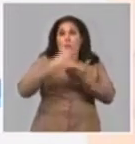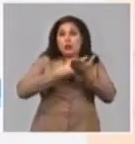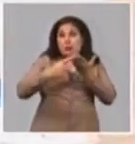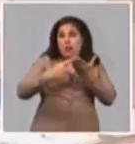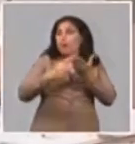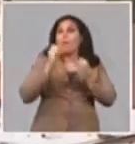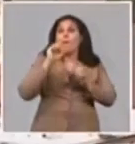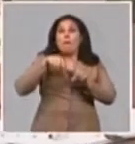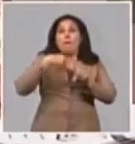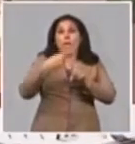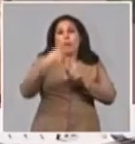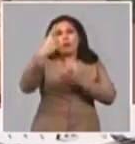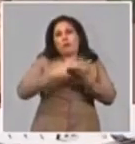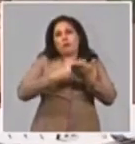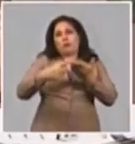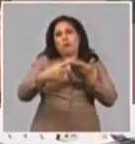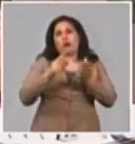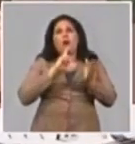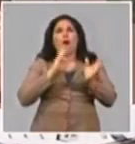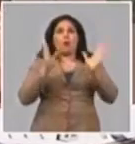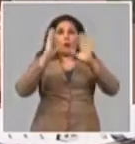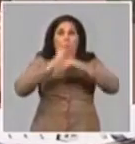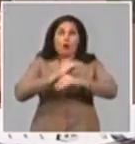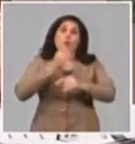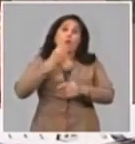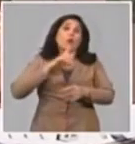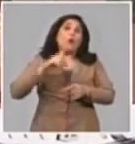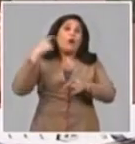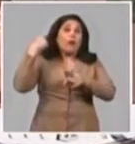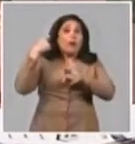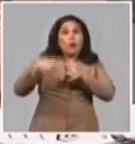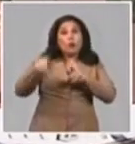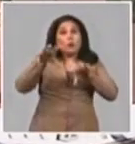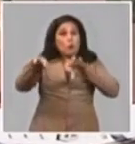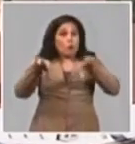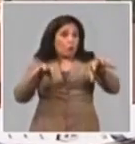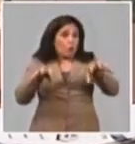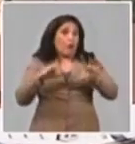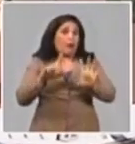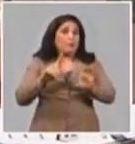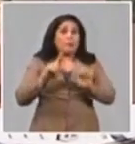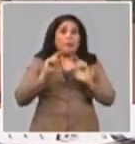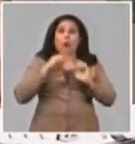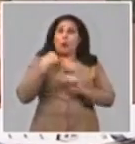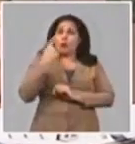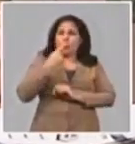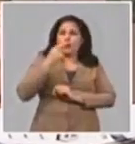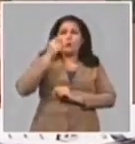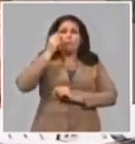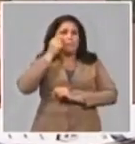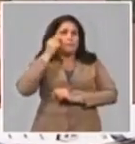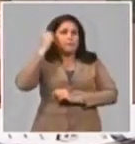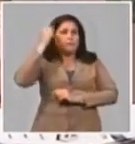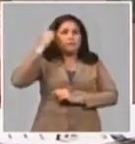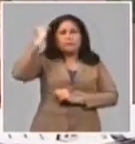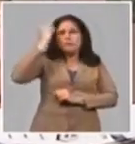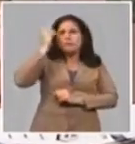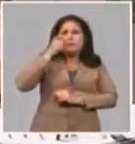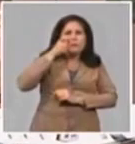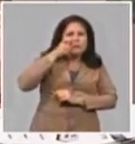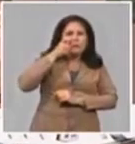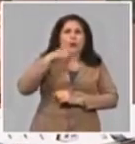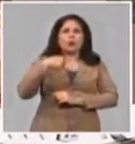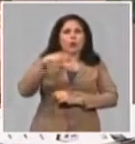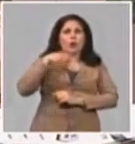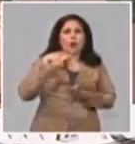decir que no quiere decir que puede haber algún otro sitio en el país, pero esto lo estamos monitoreando toda la semana. Ayer